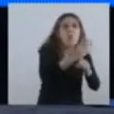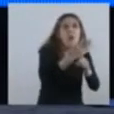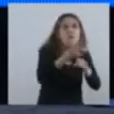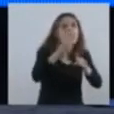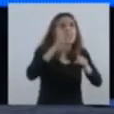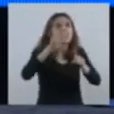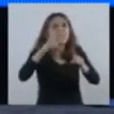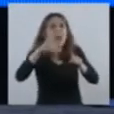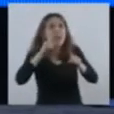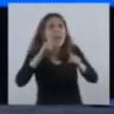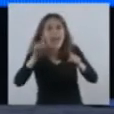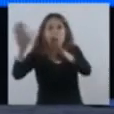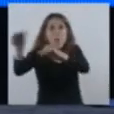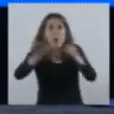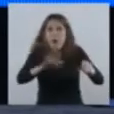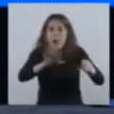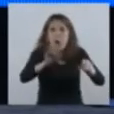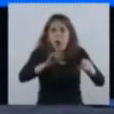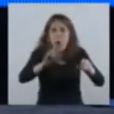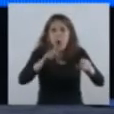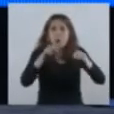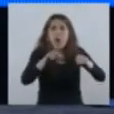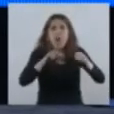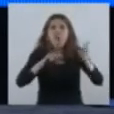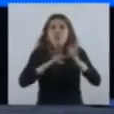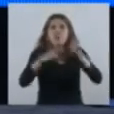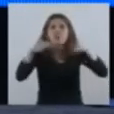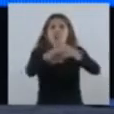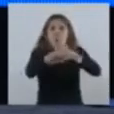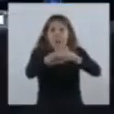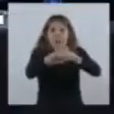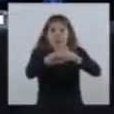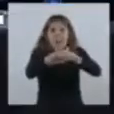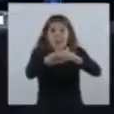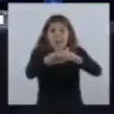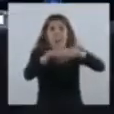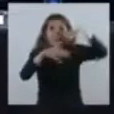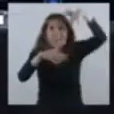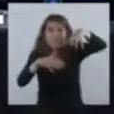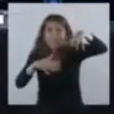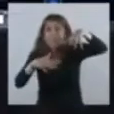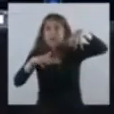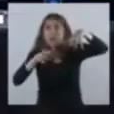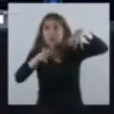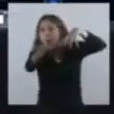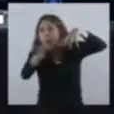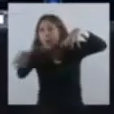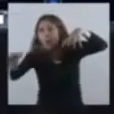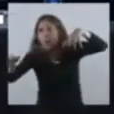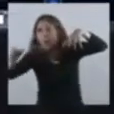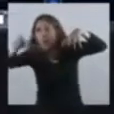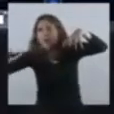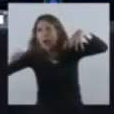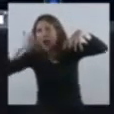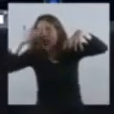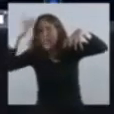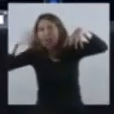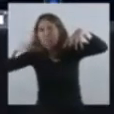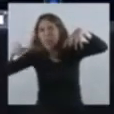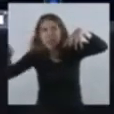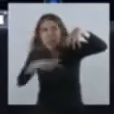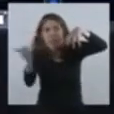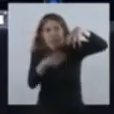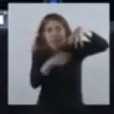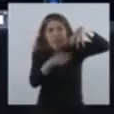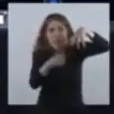que en esas ciudades se atiendan todos los pueblos cercanos. Y ahí es donde uno empieza a ver que ya el problema no es de las